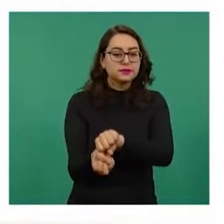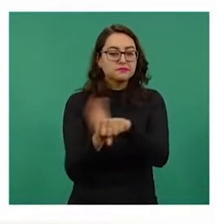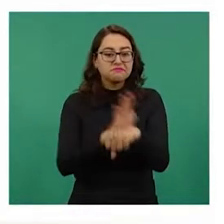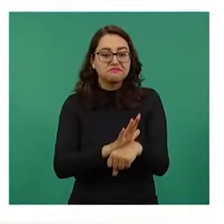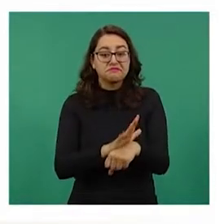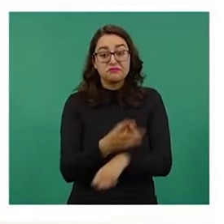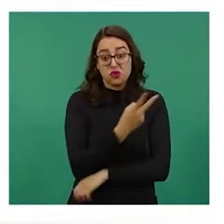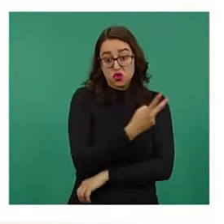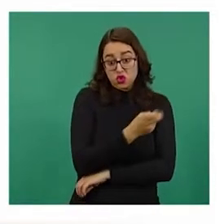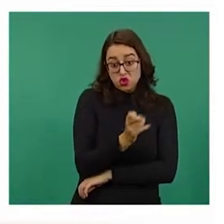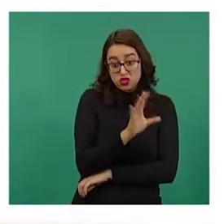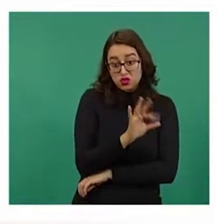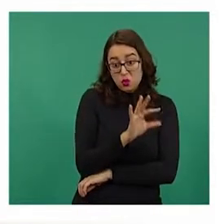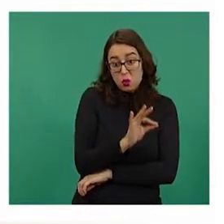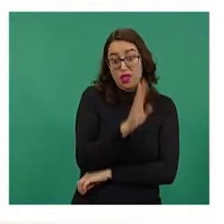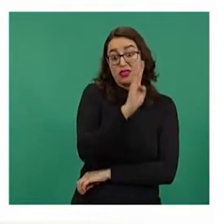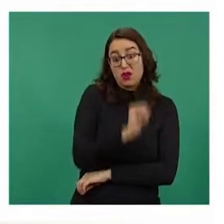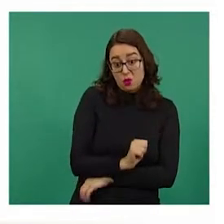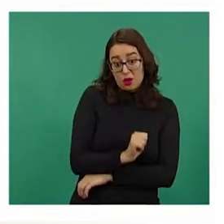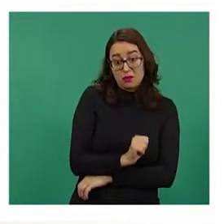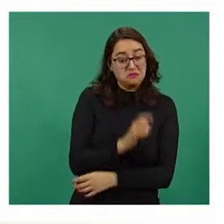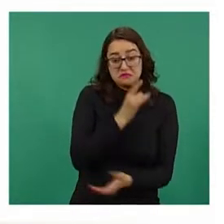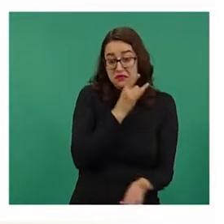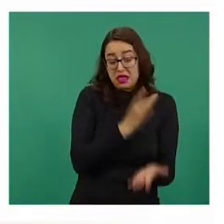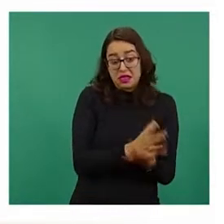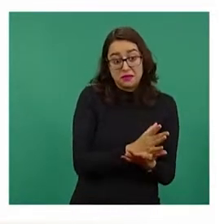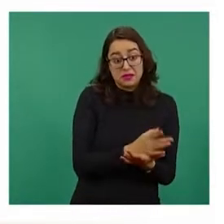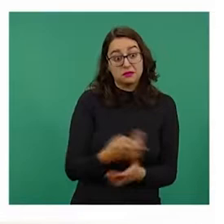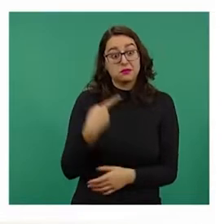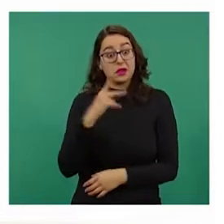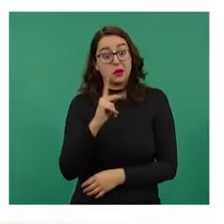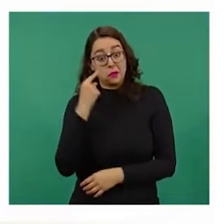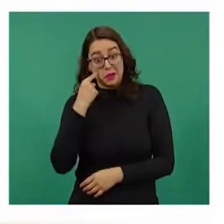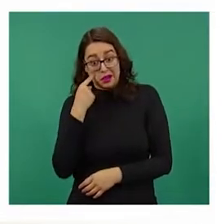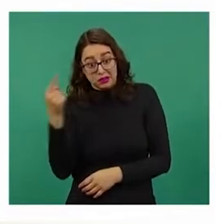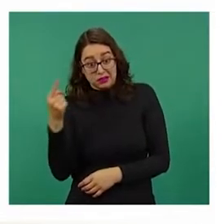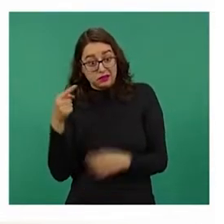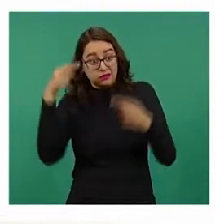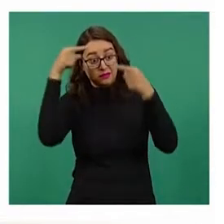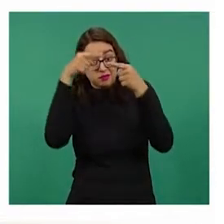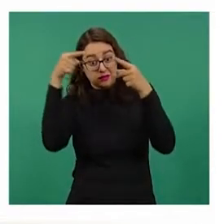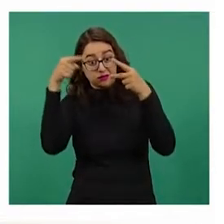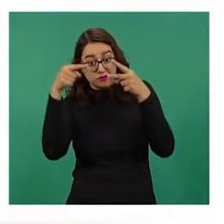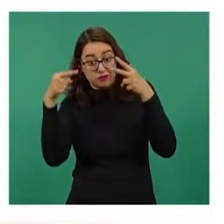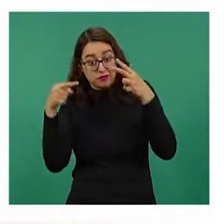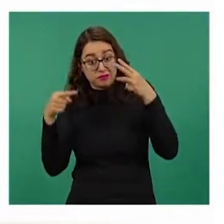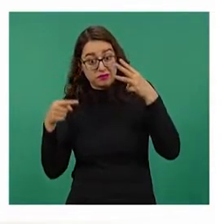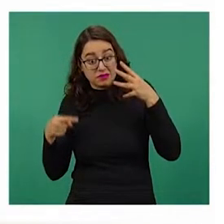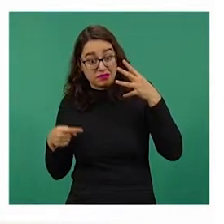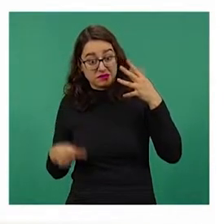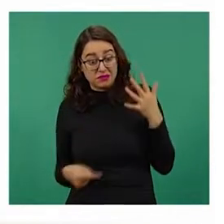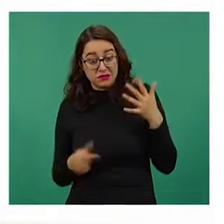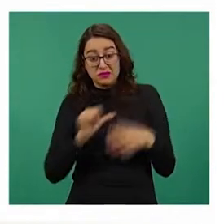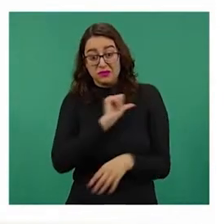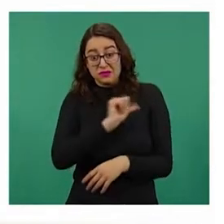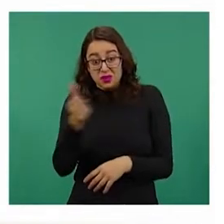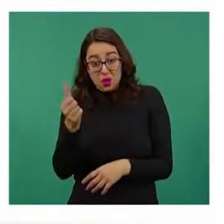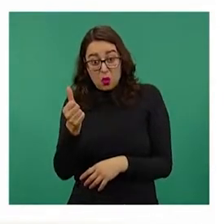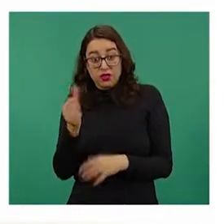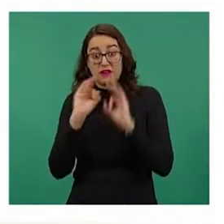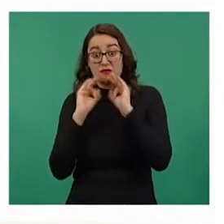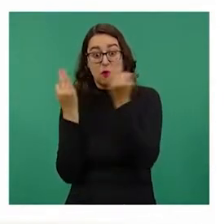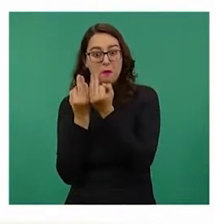En cambio, por otras causas, de la 1 a la 6, se suman 27 veces más muertes